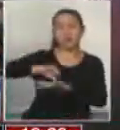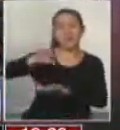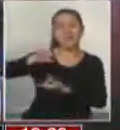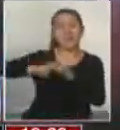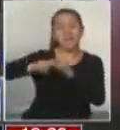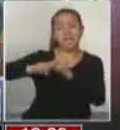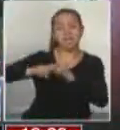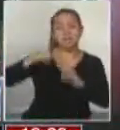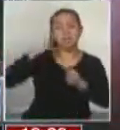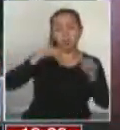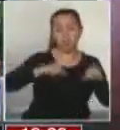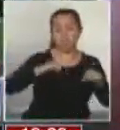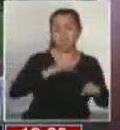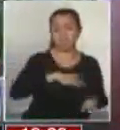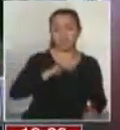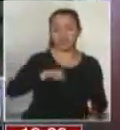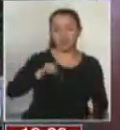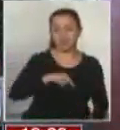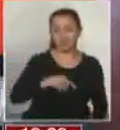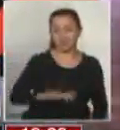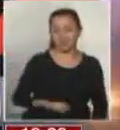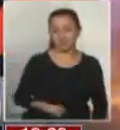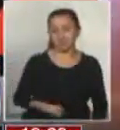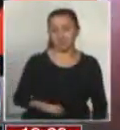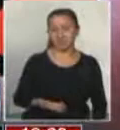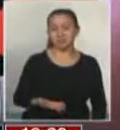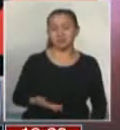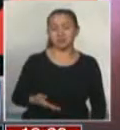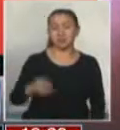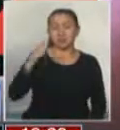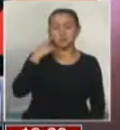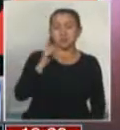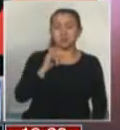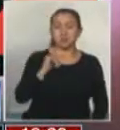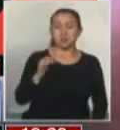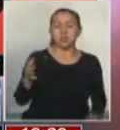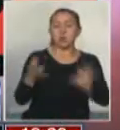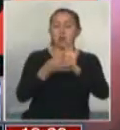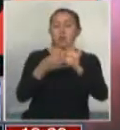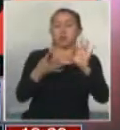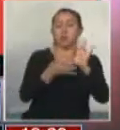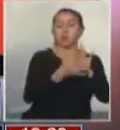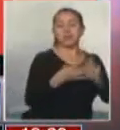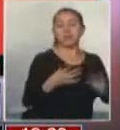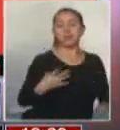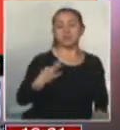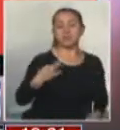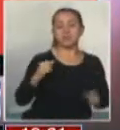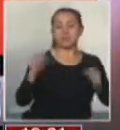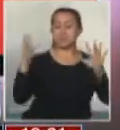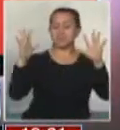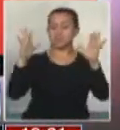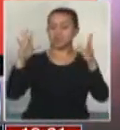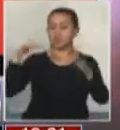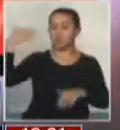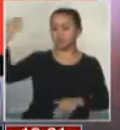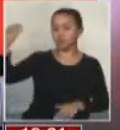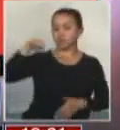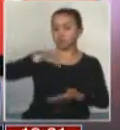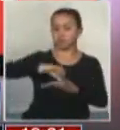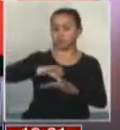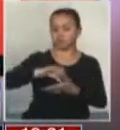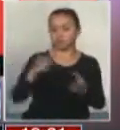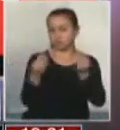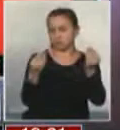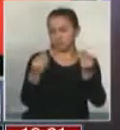en esa materia prevalece. Lo que sí se van a establecer son las uniones civiles que se puedan celebrar en el extranjero y eso, por